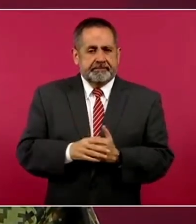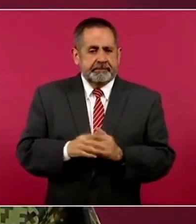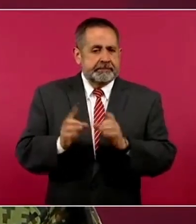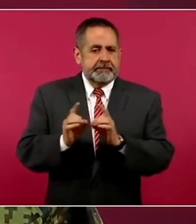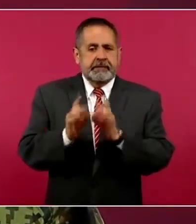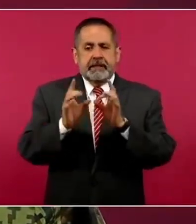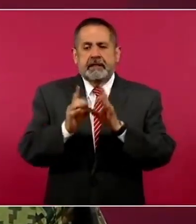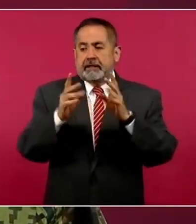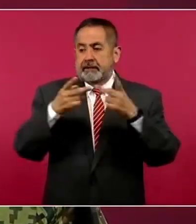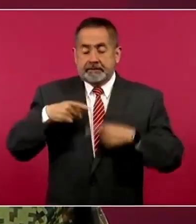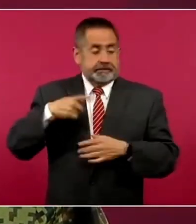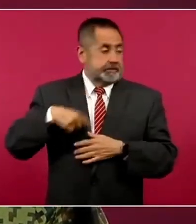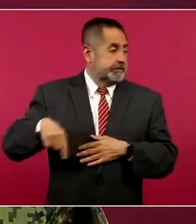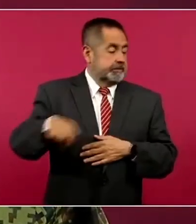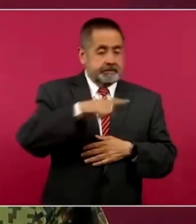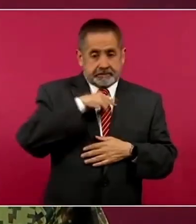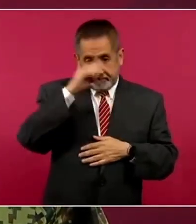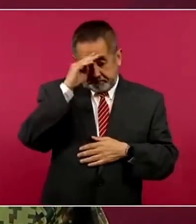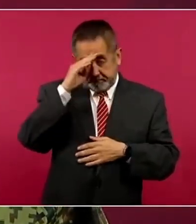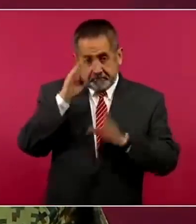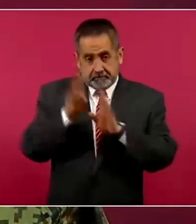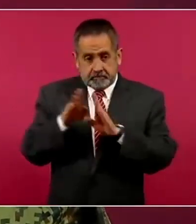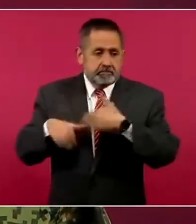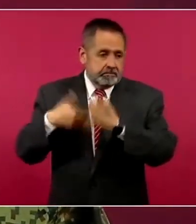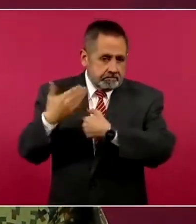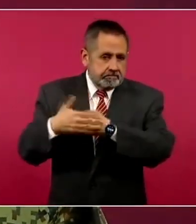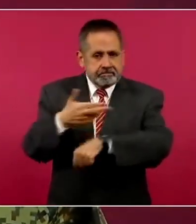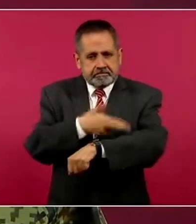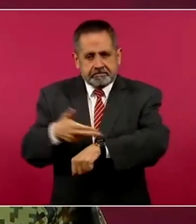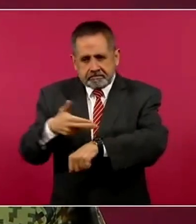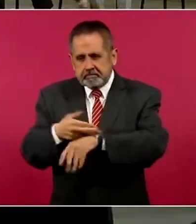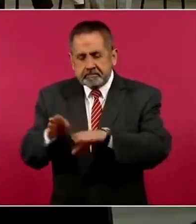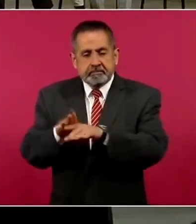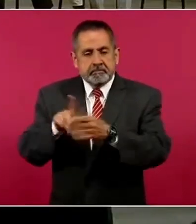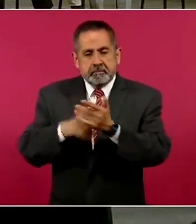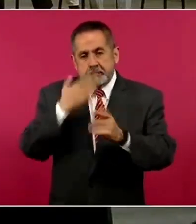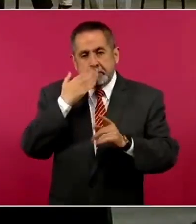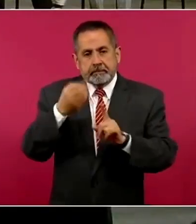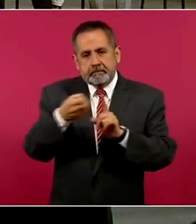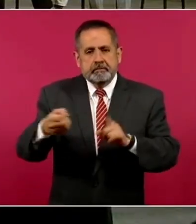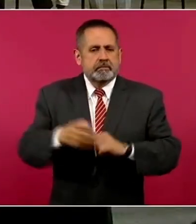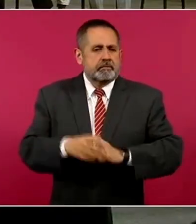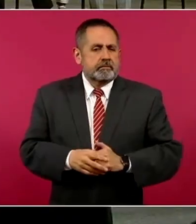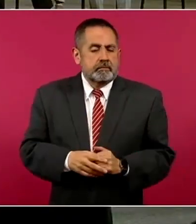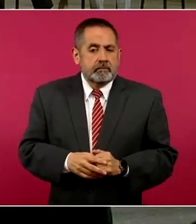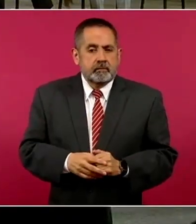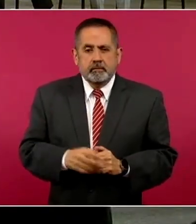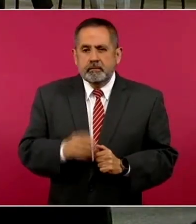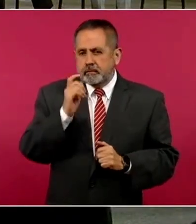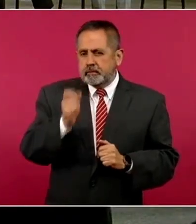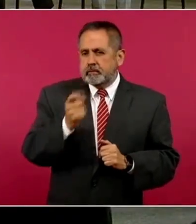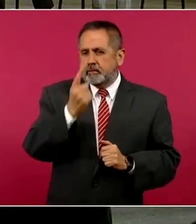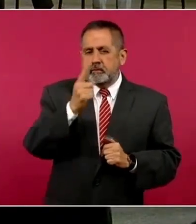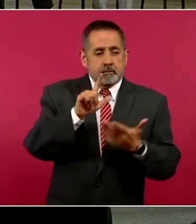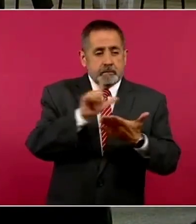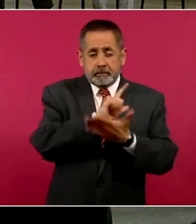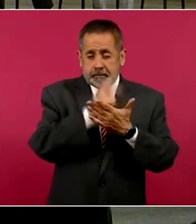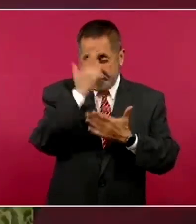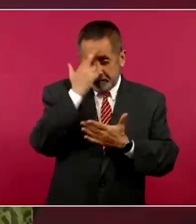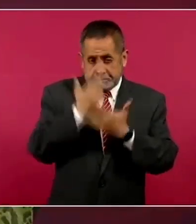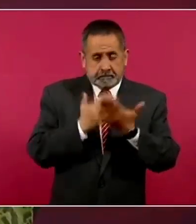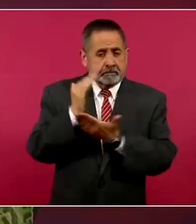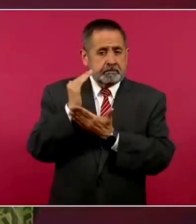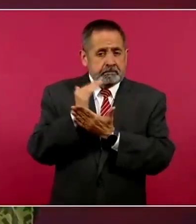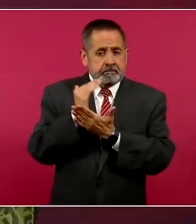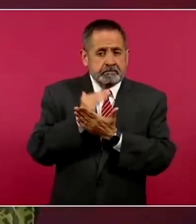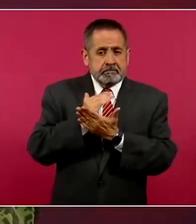ha enfrentado la ciudadanía y que las hemos resuelto bien. Uno de los delitos que ha estado bajando en toda la administración